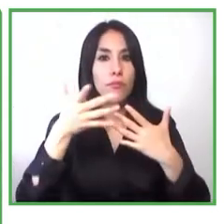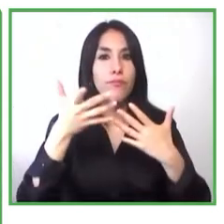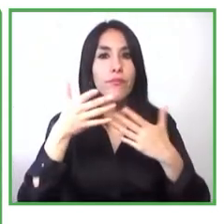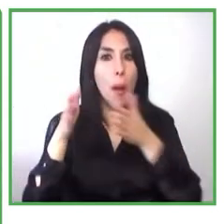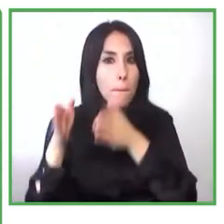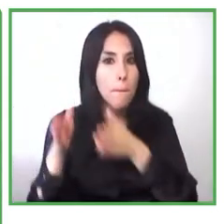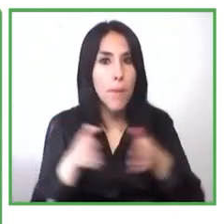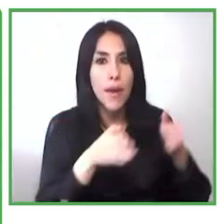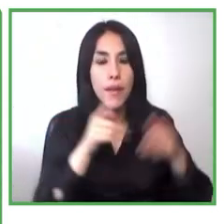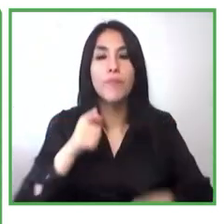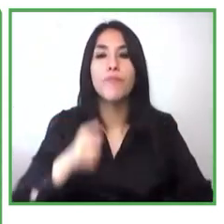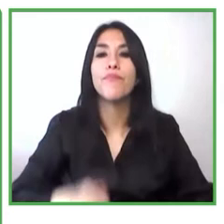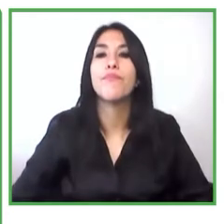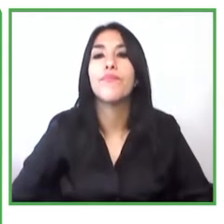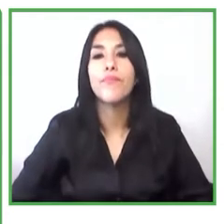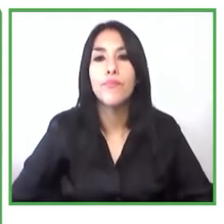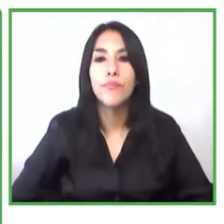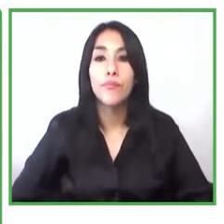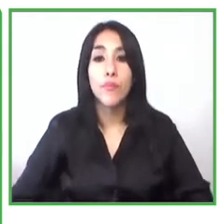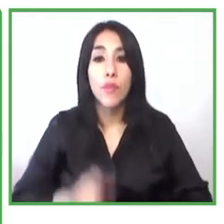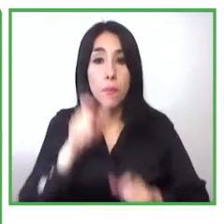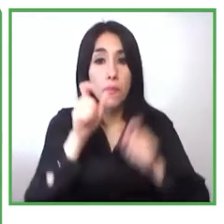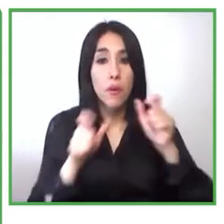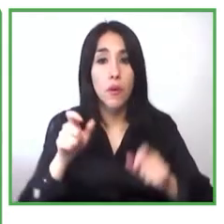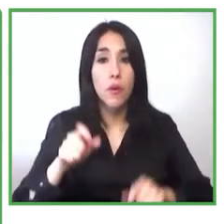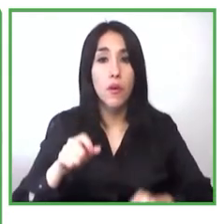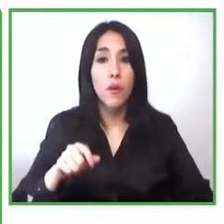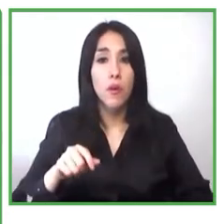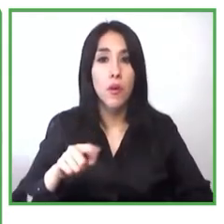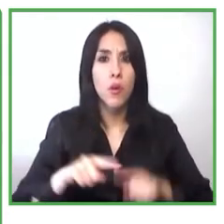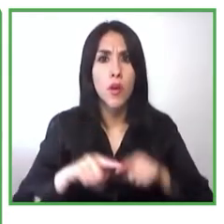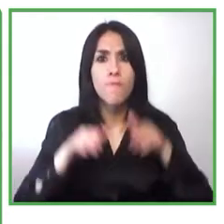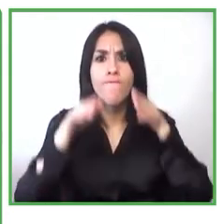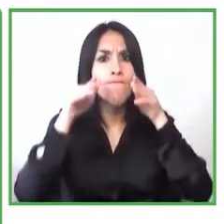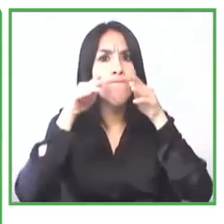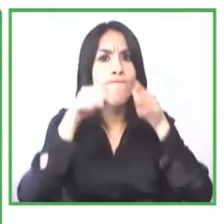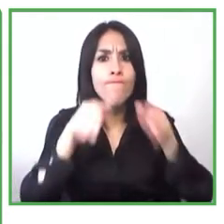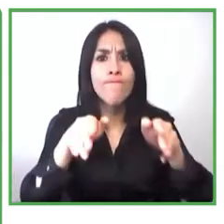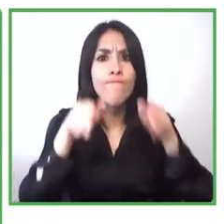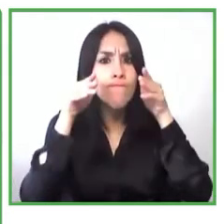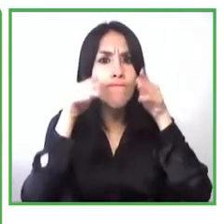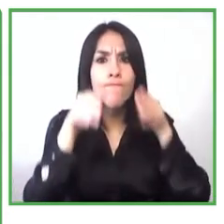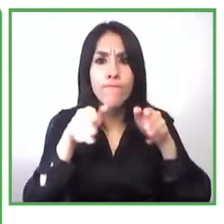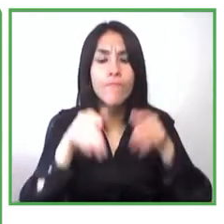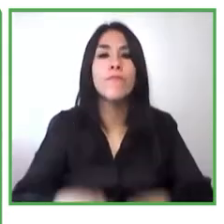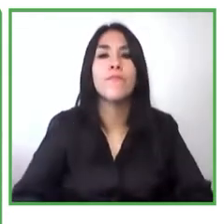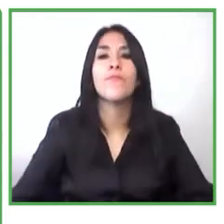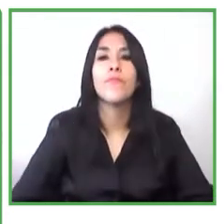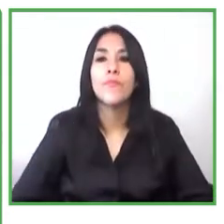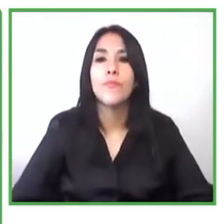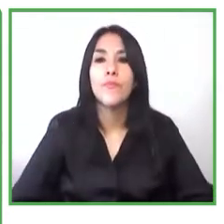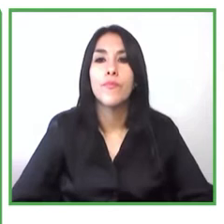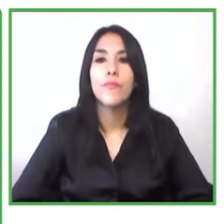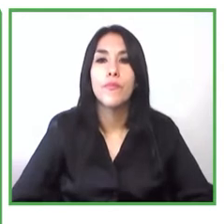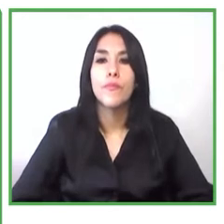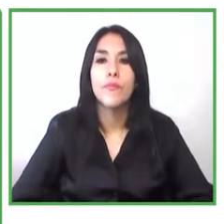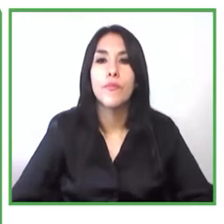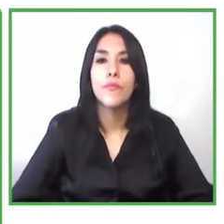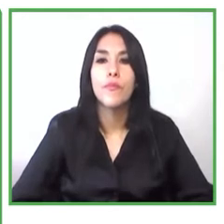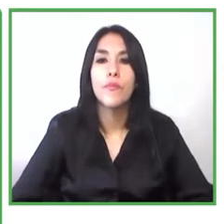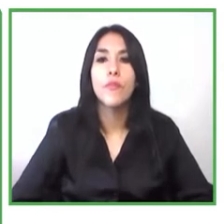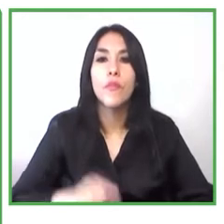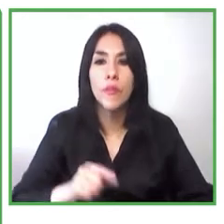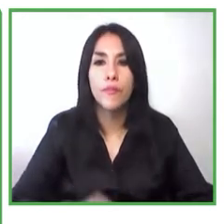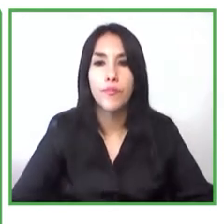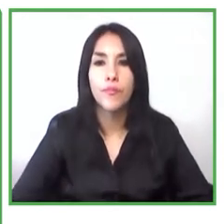esquizofrenia y sus familias en Colombia y ellos en el marco de su trabajo de rehabilitación que hacen con ellas estas personas pues tienen una